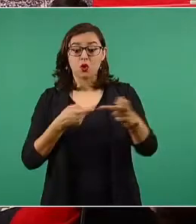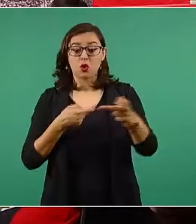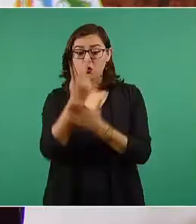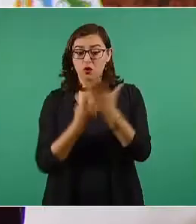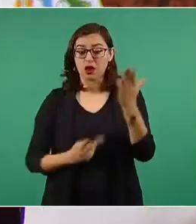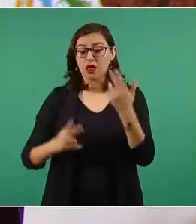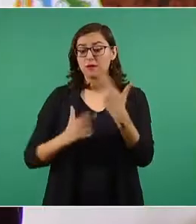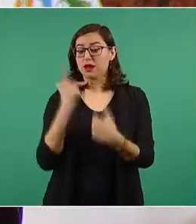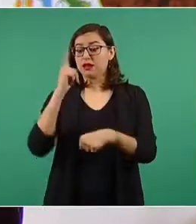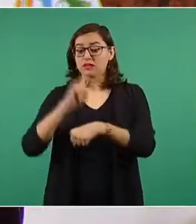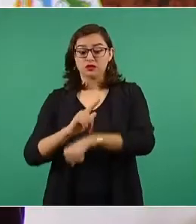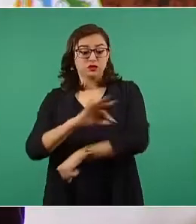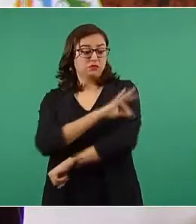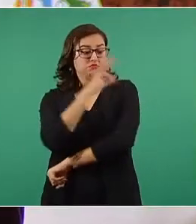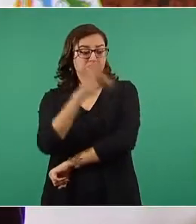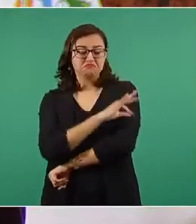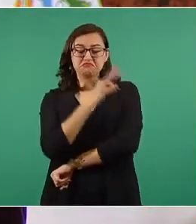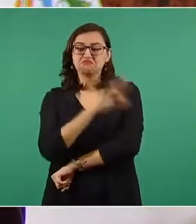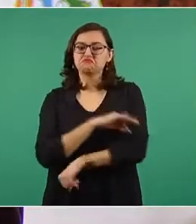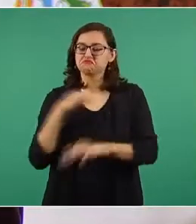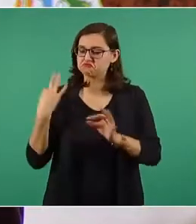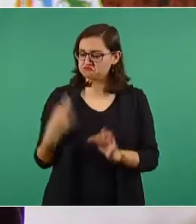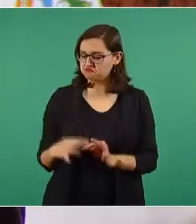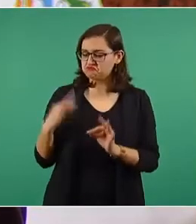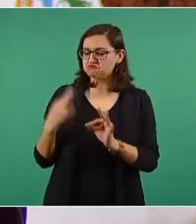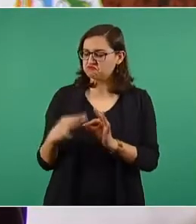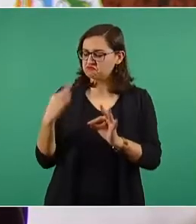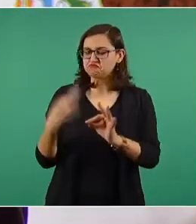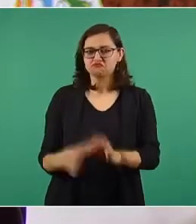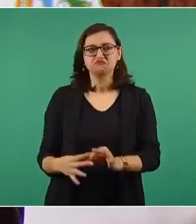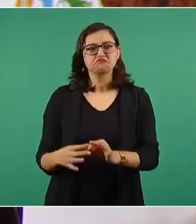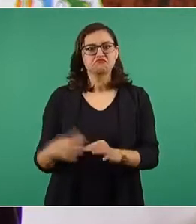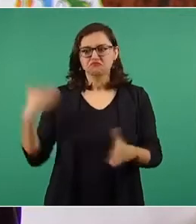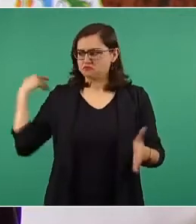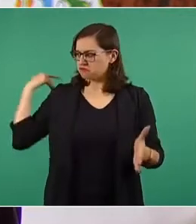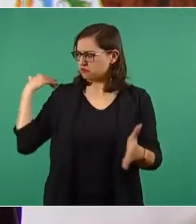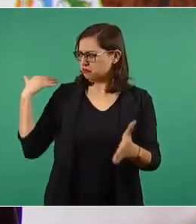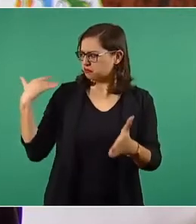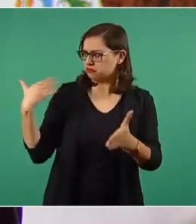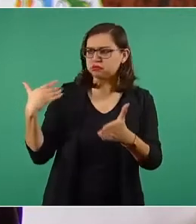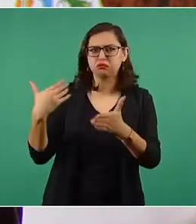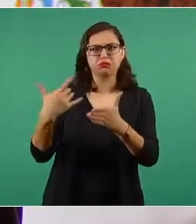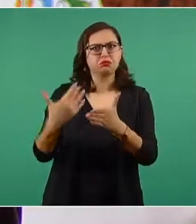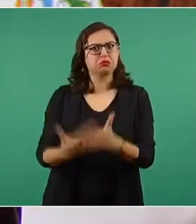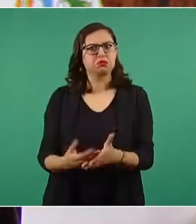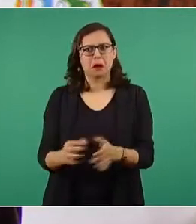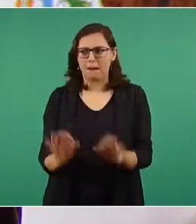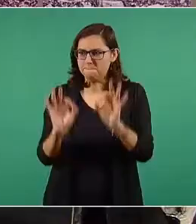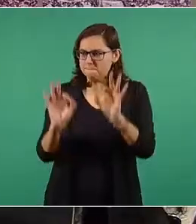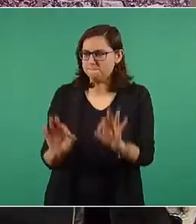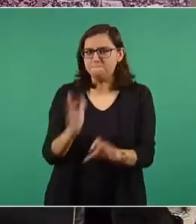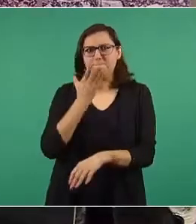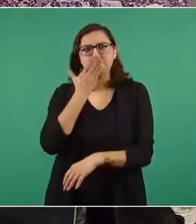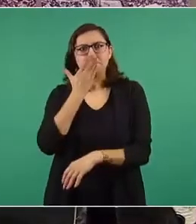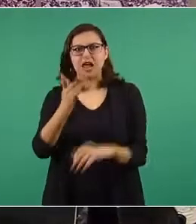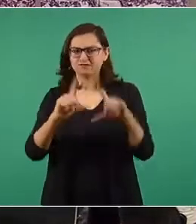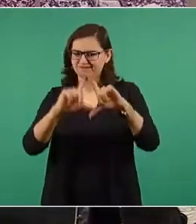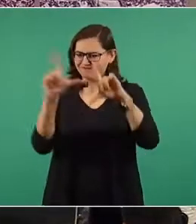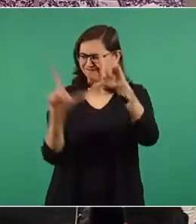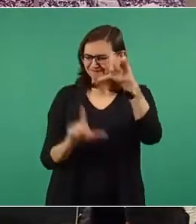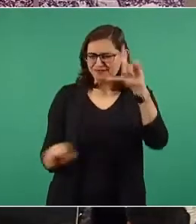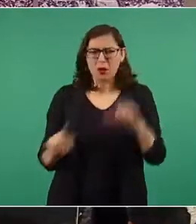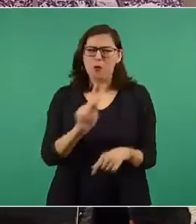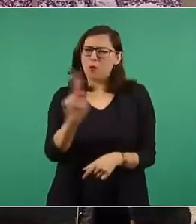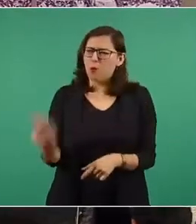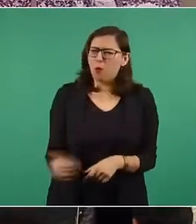y ha llegado a todos los pueblos de México. Hasta hoy hemos